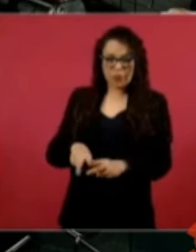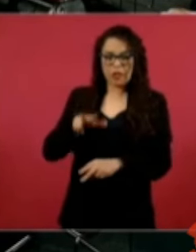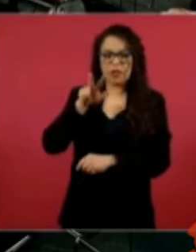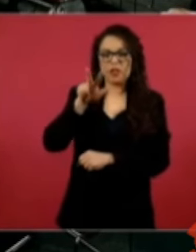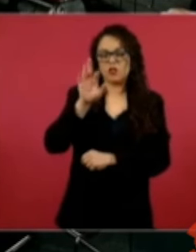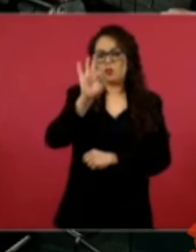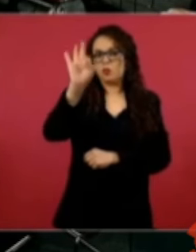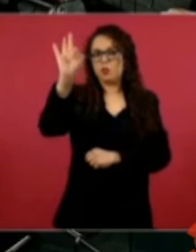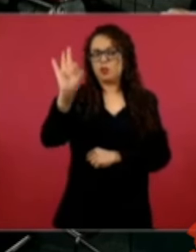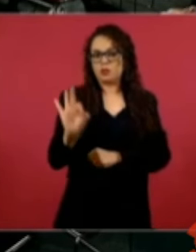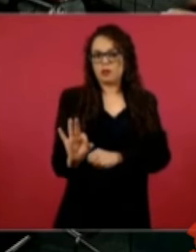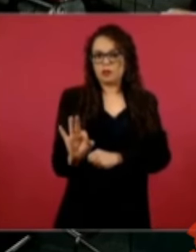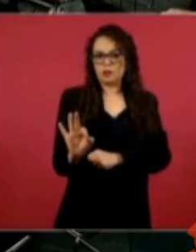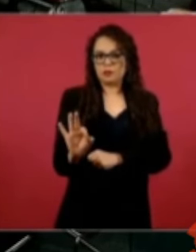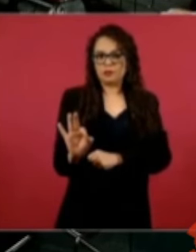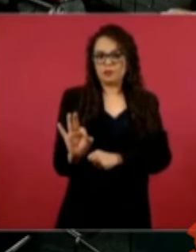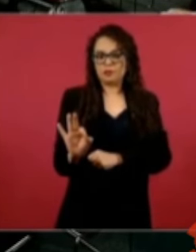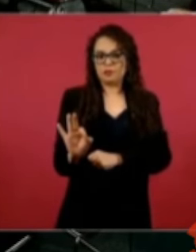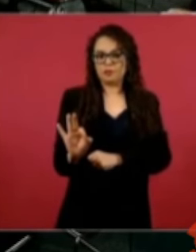Pues...